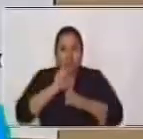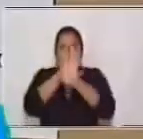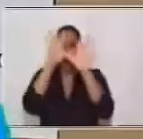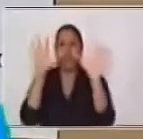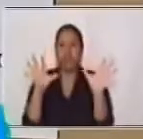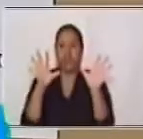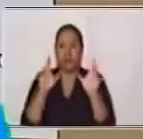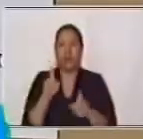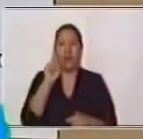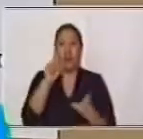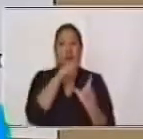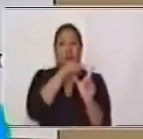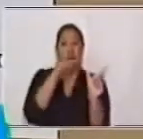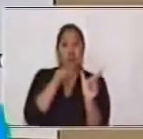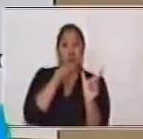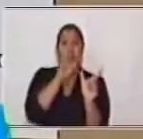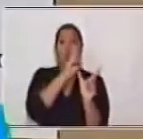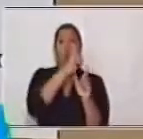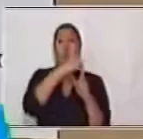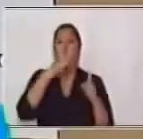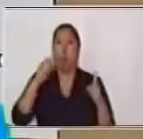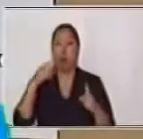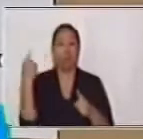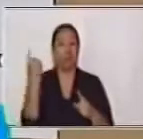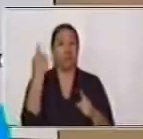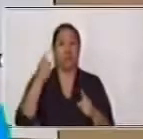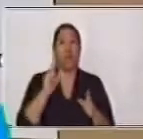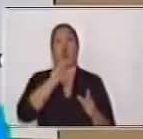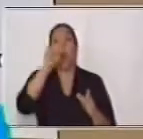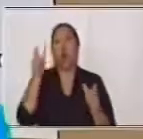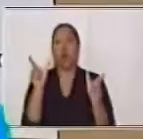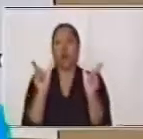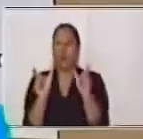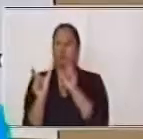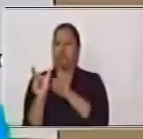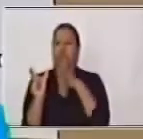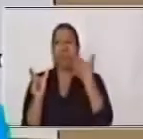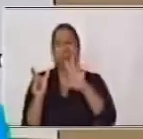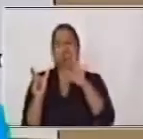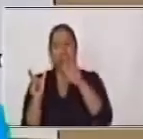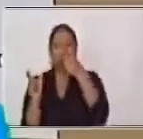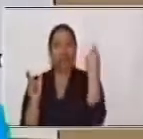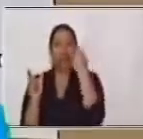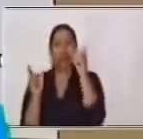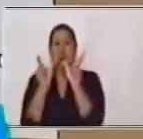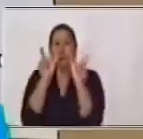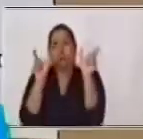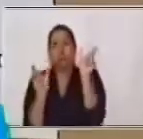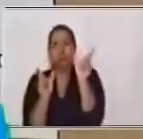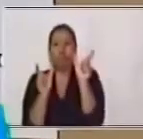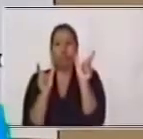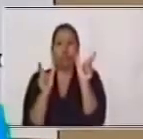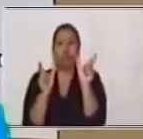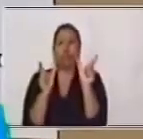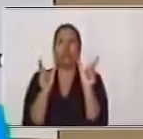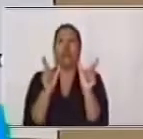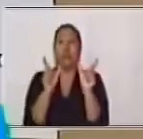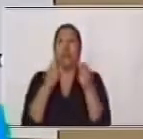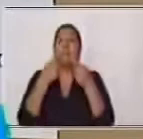y una oración subordinada. Por ejemplo, si cambiamos los dos puntos por un nexo